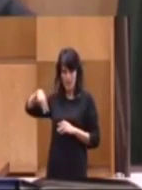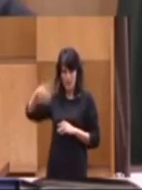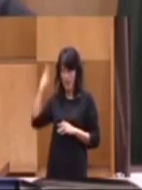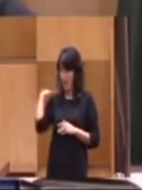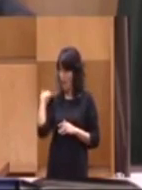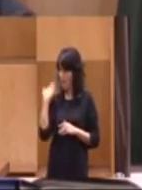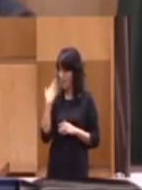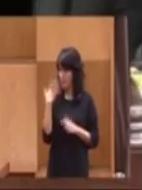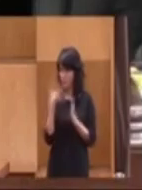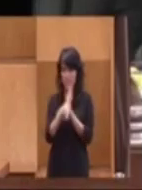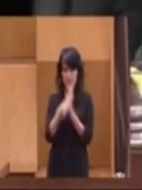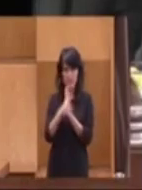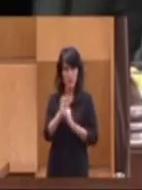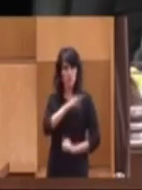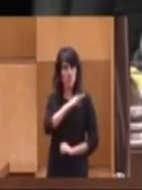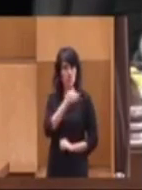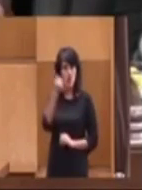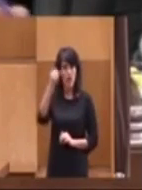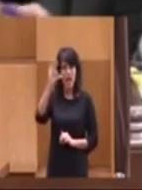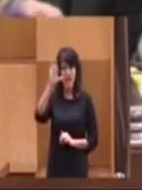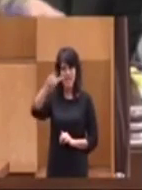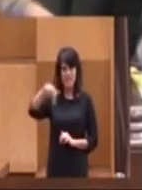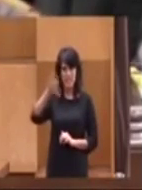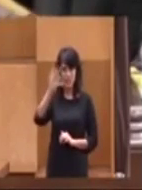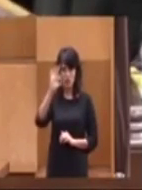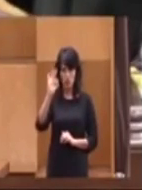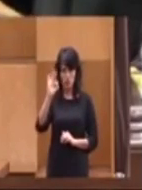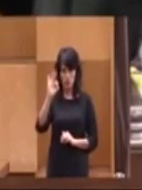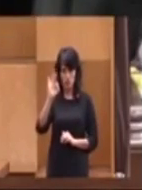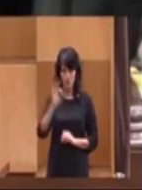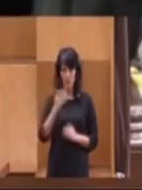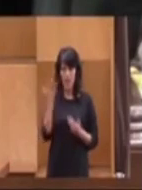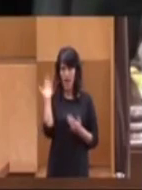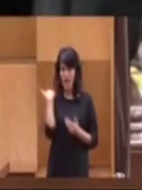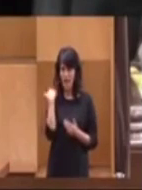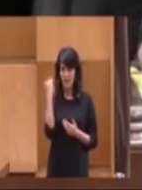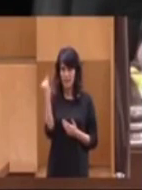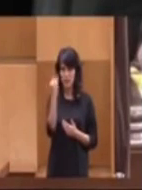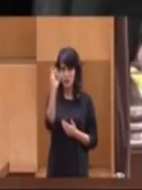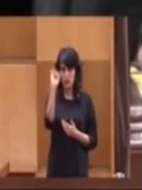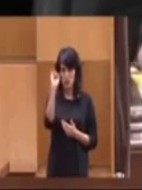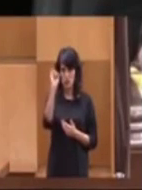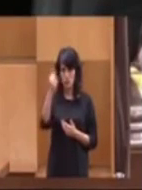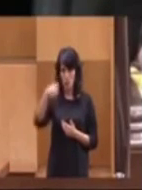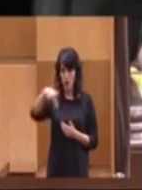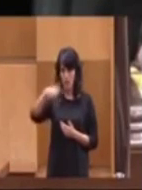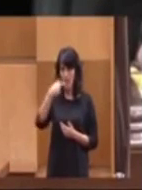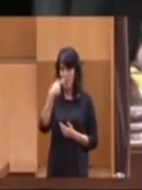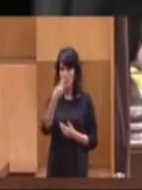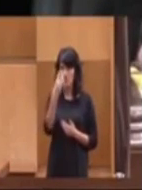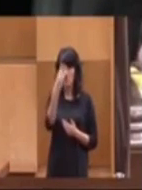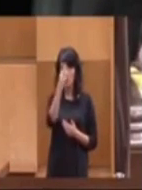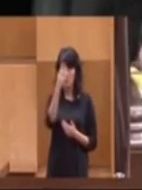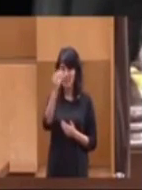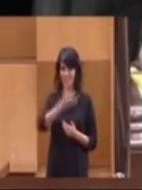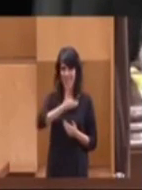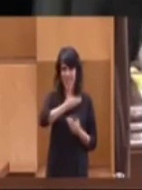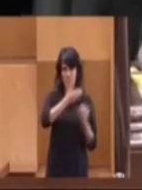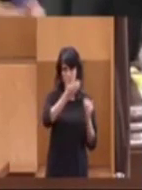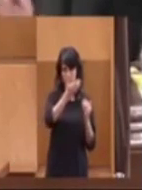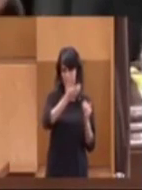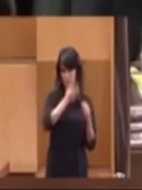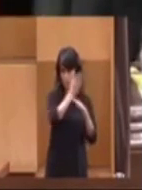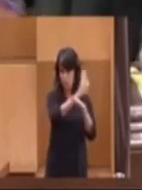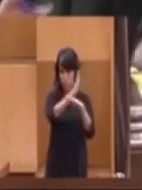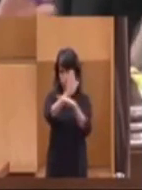el señor Asensio. Se ha presentado, como ha dicho Joan, en más de 30 ayuntamientos y nos la hicieron